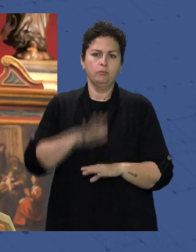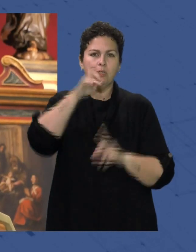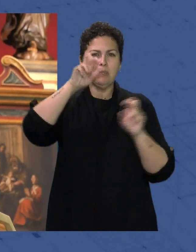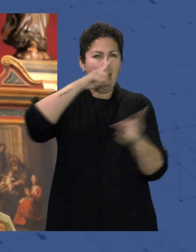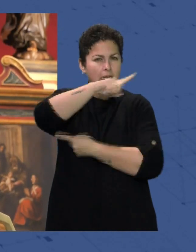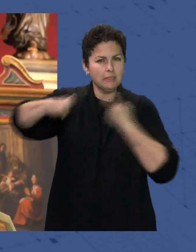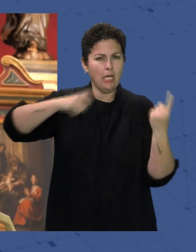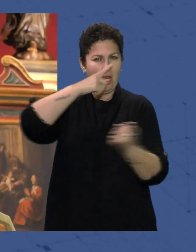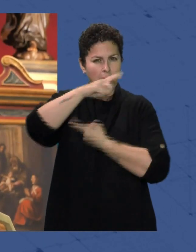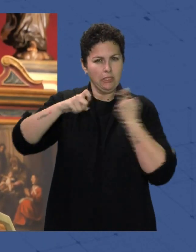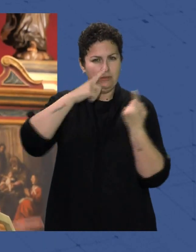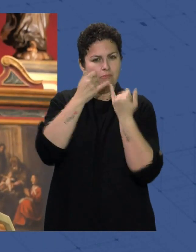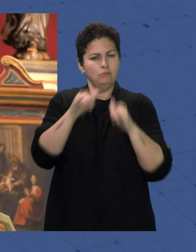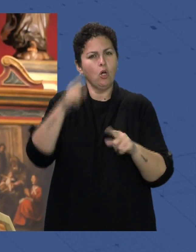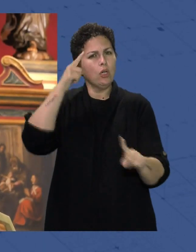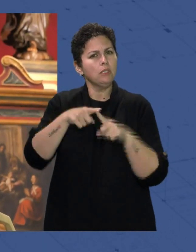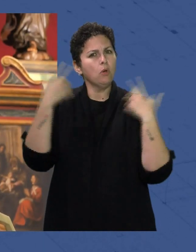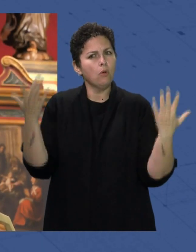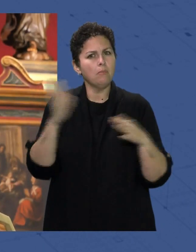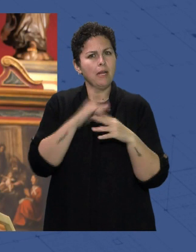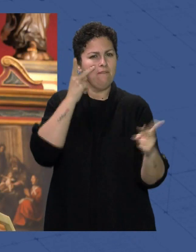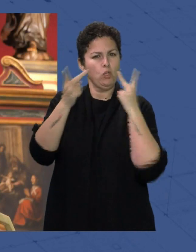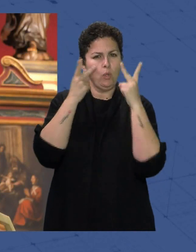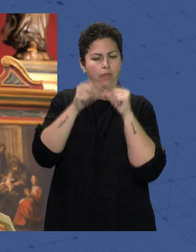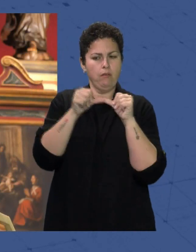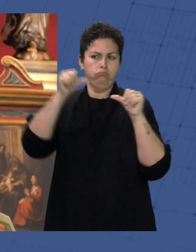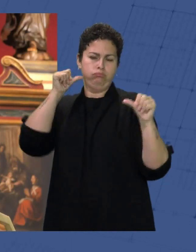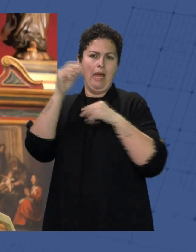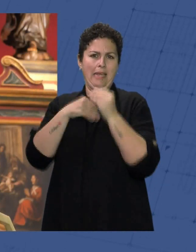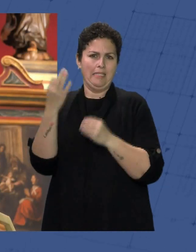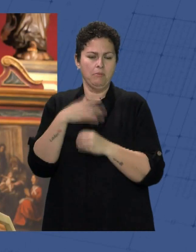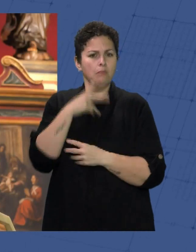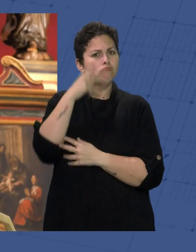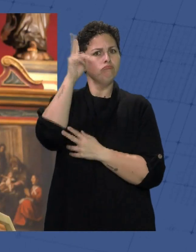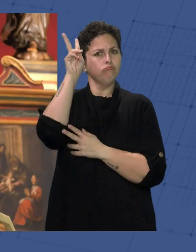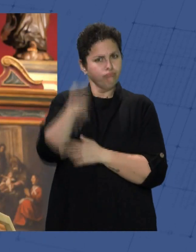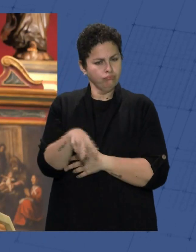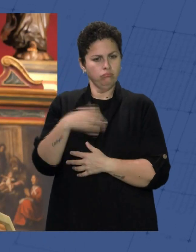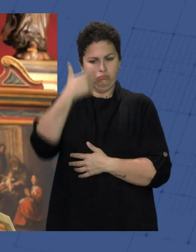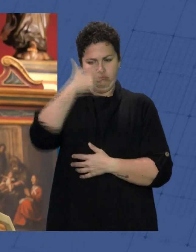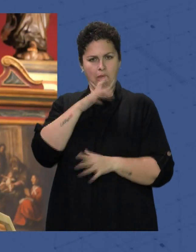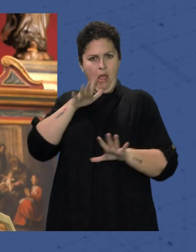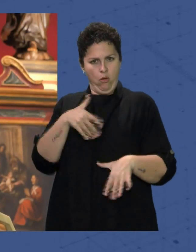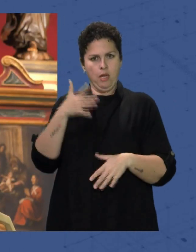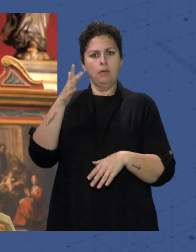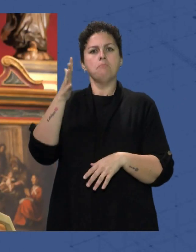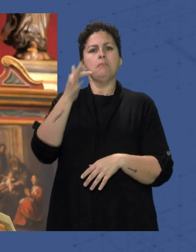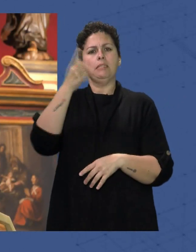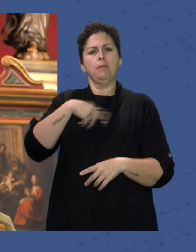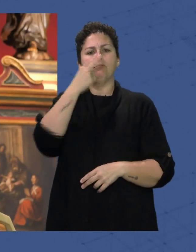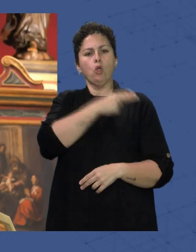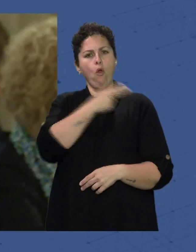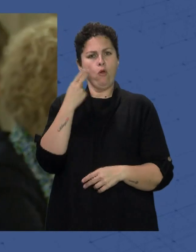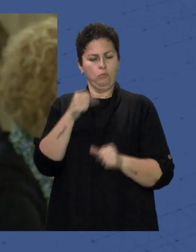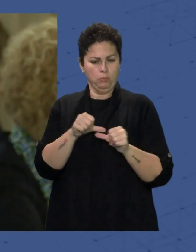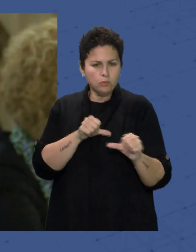se celebran para visibilizar lo que se ha hecho Para reafirmar lo que se es y para confirmar lo que se quiere